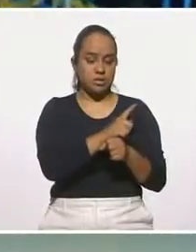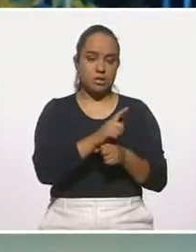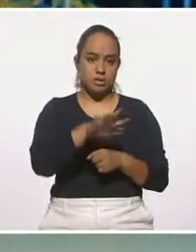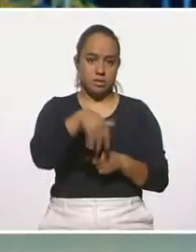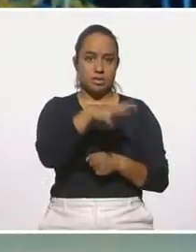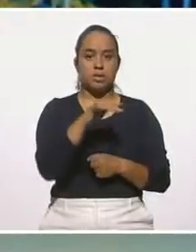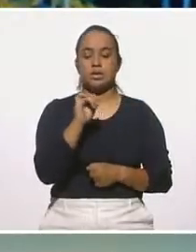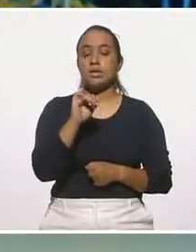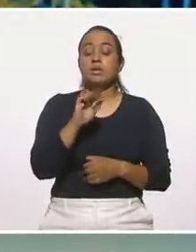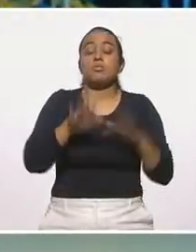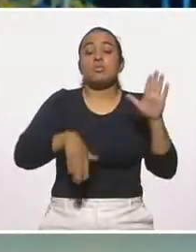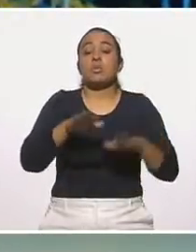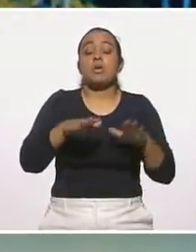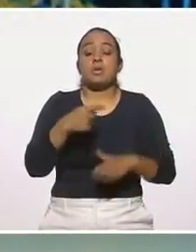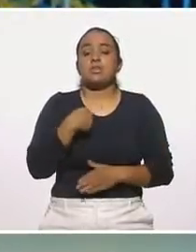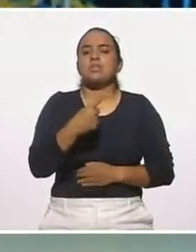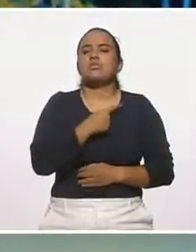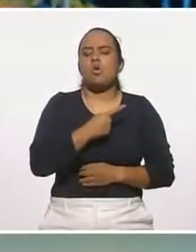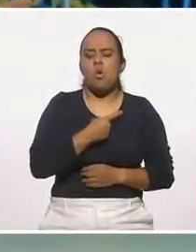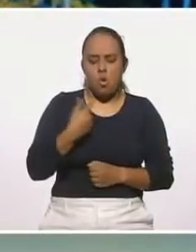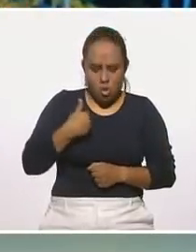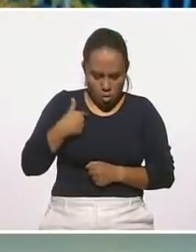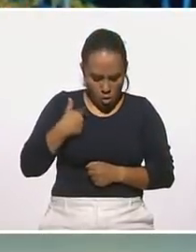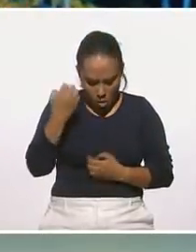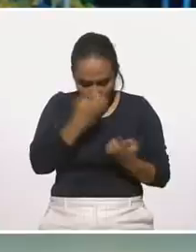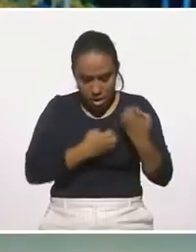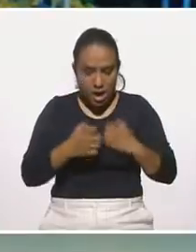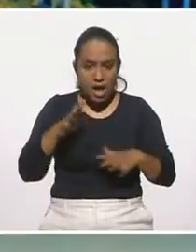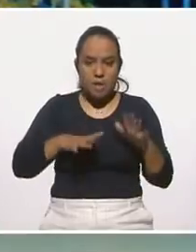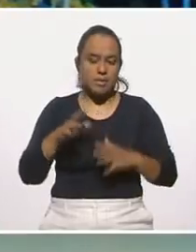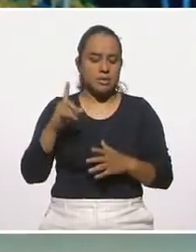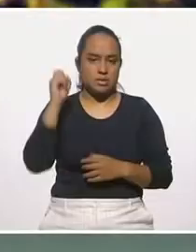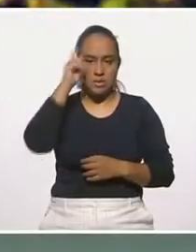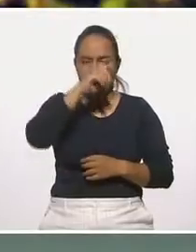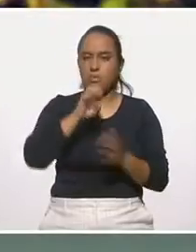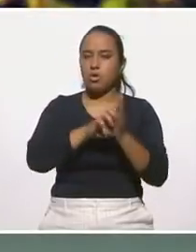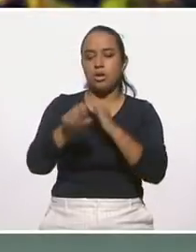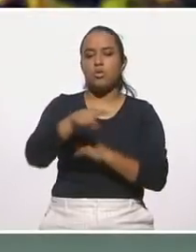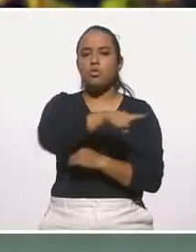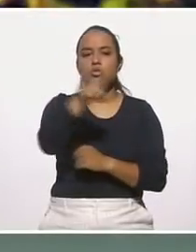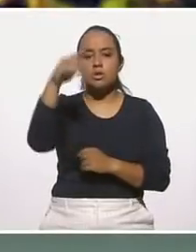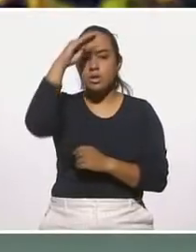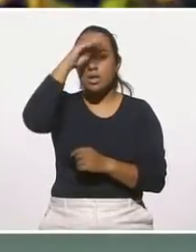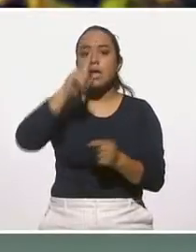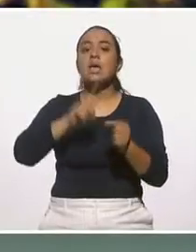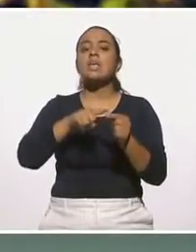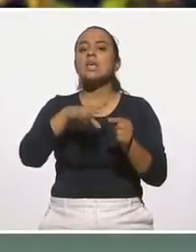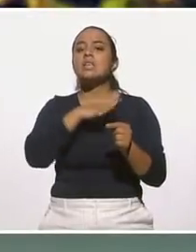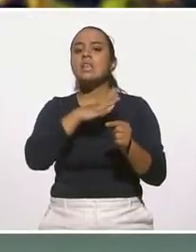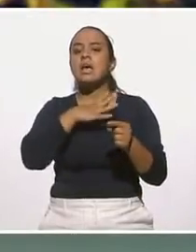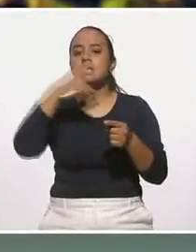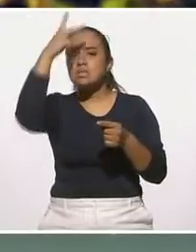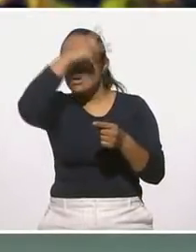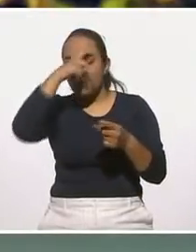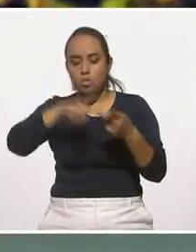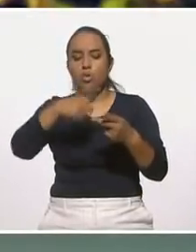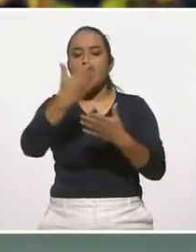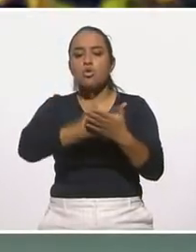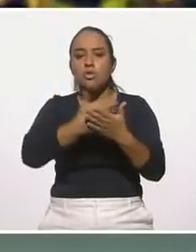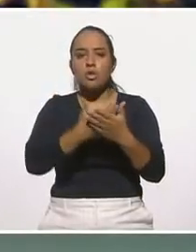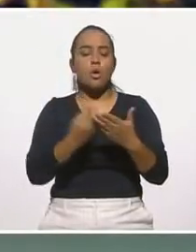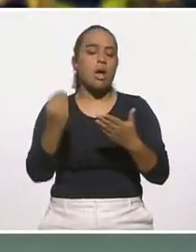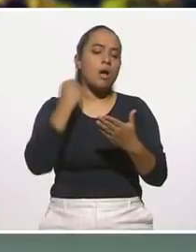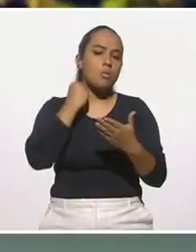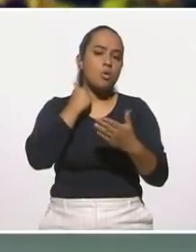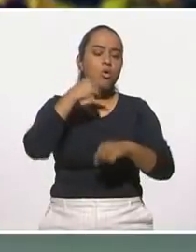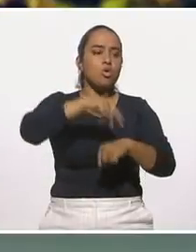ponemos a ver estas visiones, o estas herramientas. Muy rápido, por ejemplo, piensen en su casa, ¿quién tiene psicólogo? ¿Quién tiene contador? ¿Quién tiene abogado? ¿Y quién